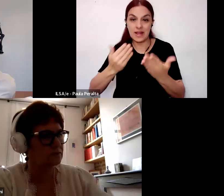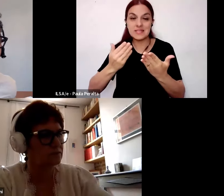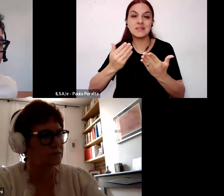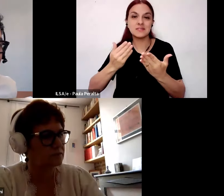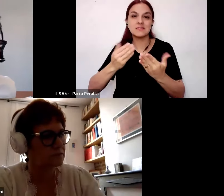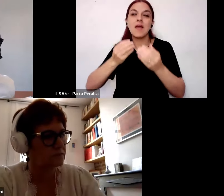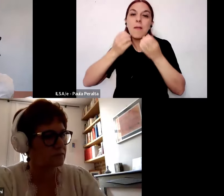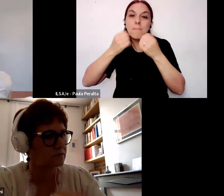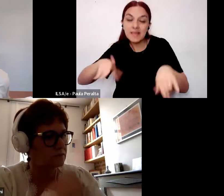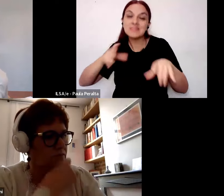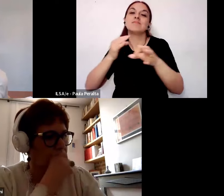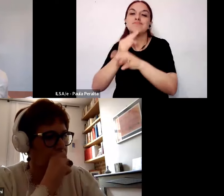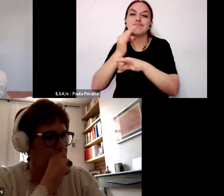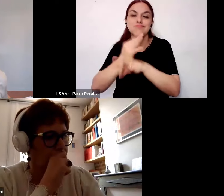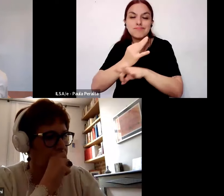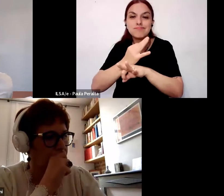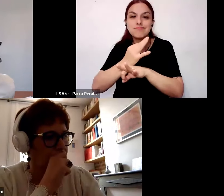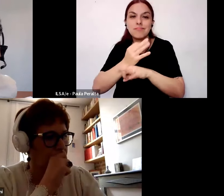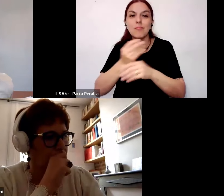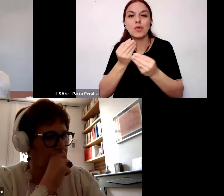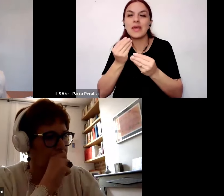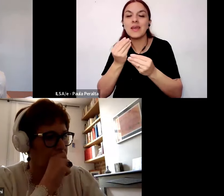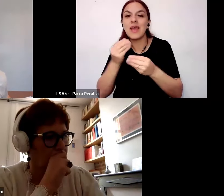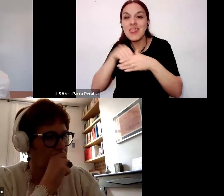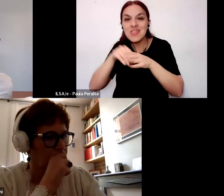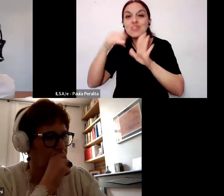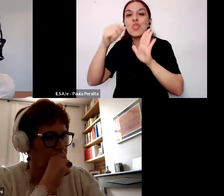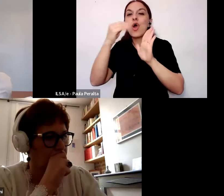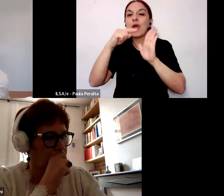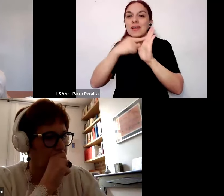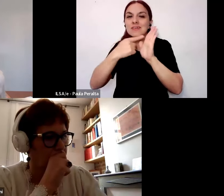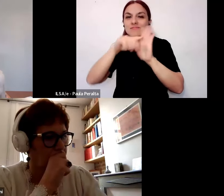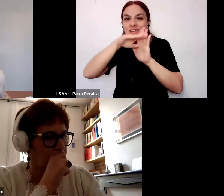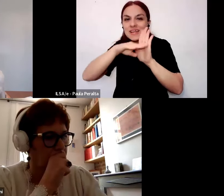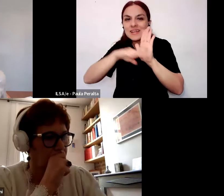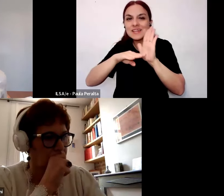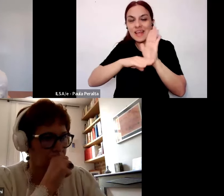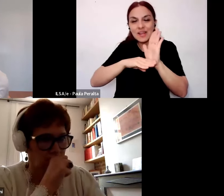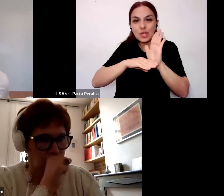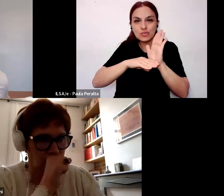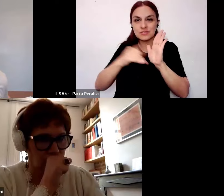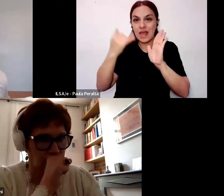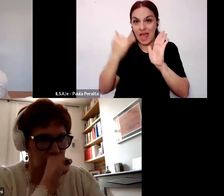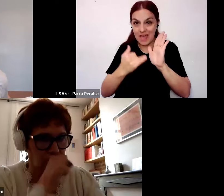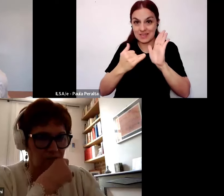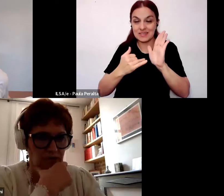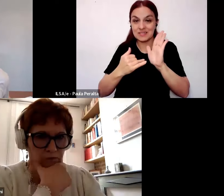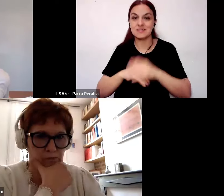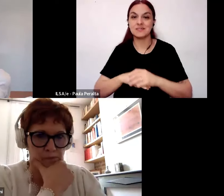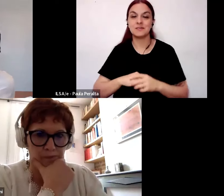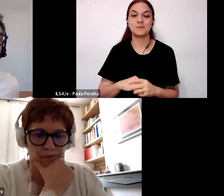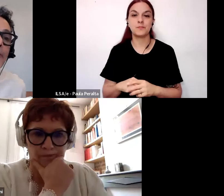está mediada por criterios metodológicos y también criterios de validación